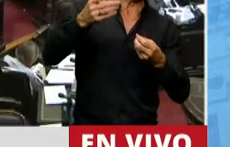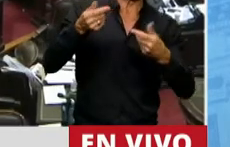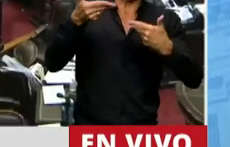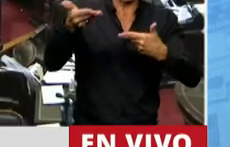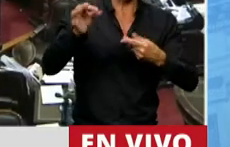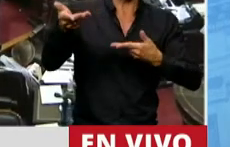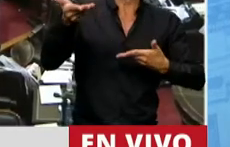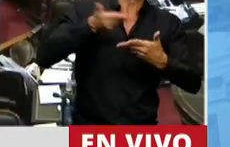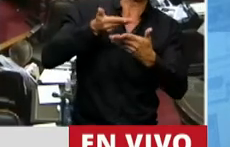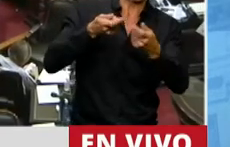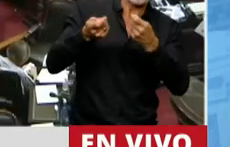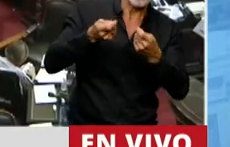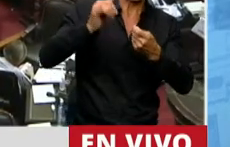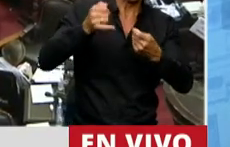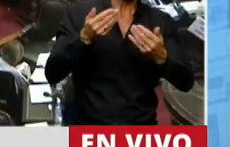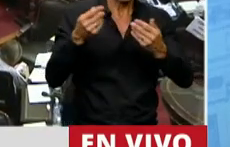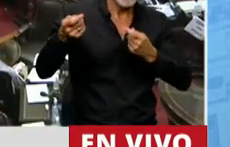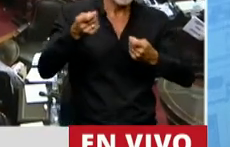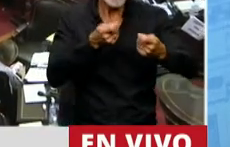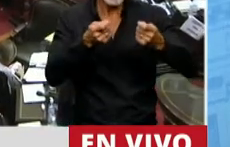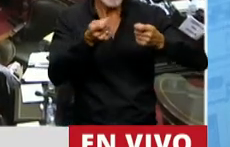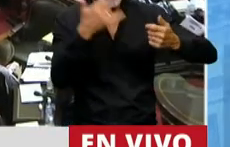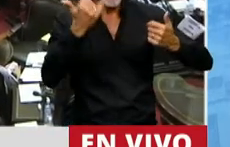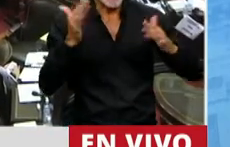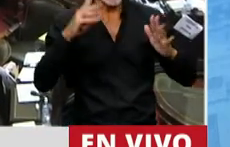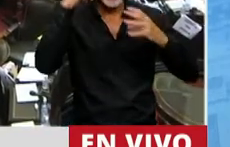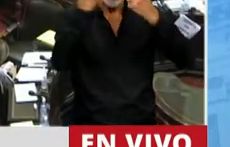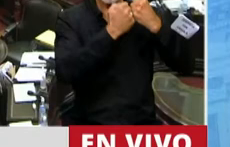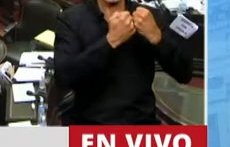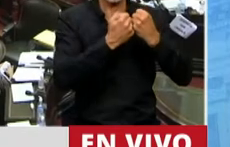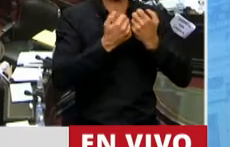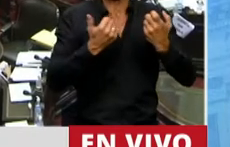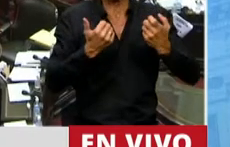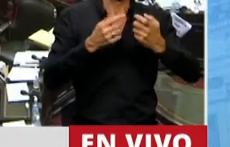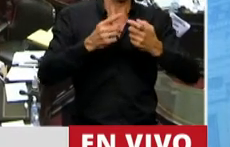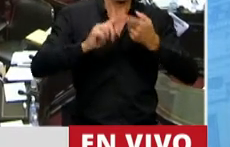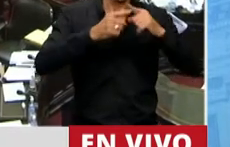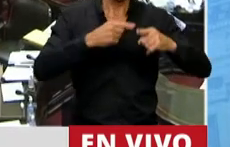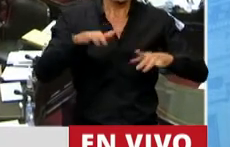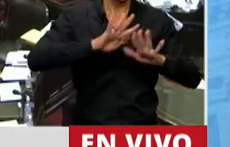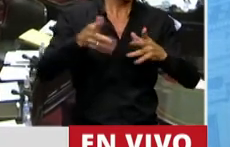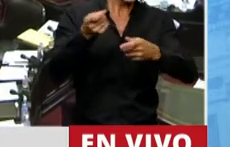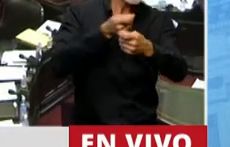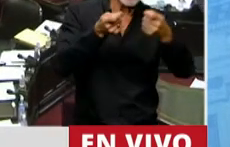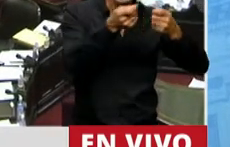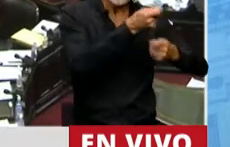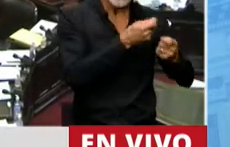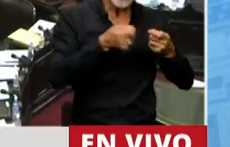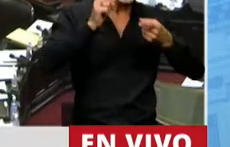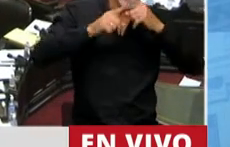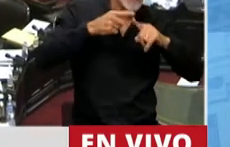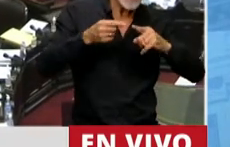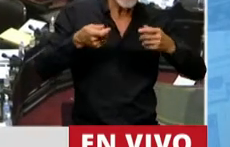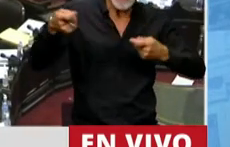ofrecimos, negociamos. Entonces, permítanme celebrar también la actividad de negociación y acuerdo